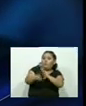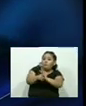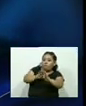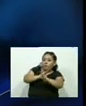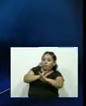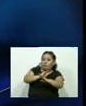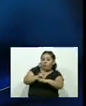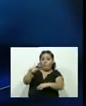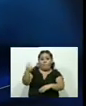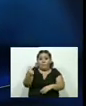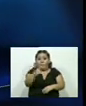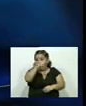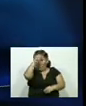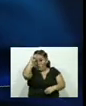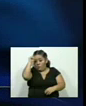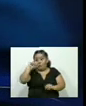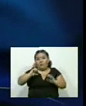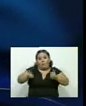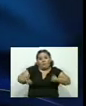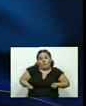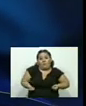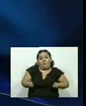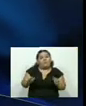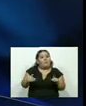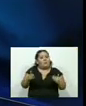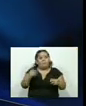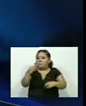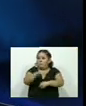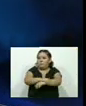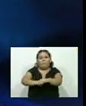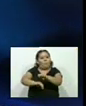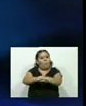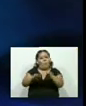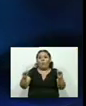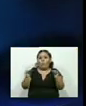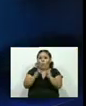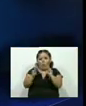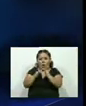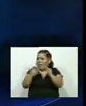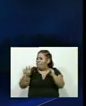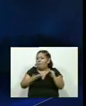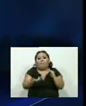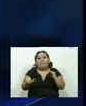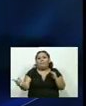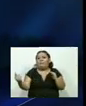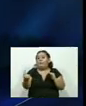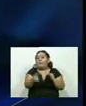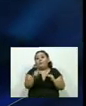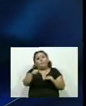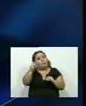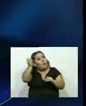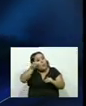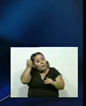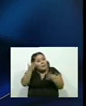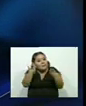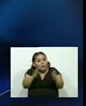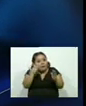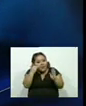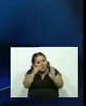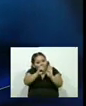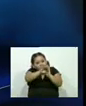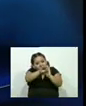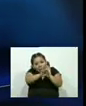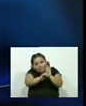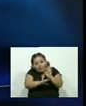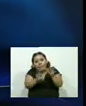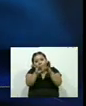a los que son funcionarios públicos y apresarlos. Con los de abajo hacen eso. Esas son parte de los comentarios que han colocado a